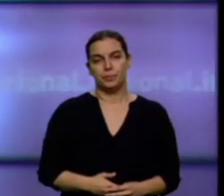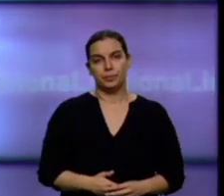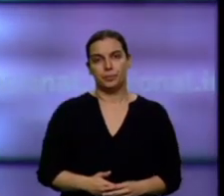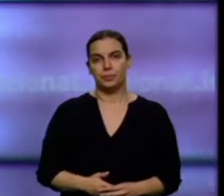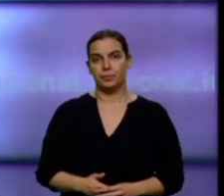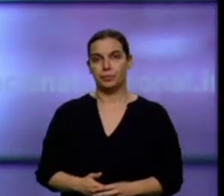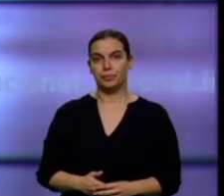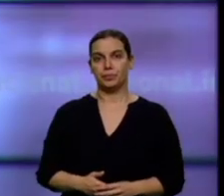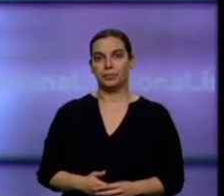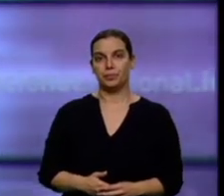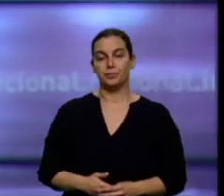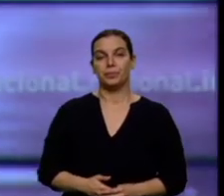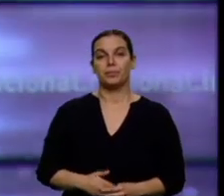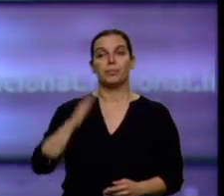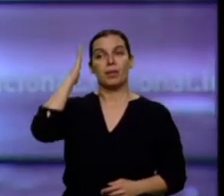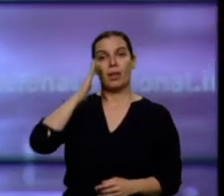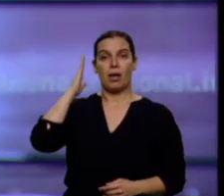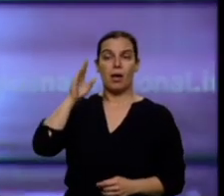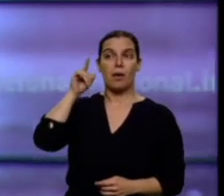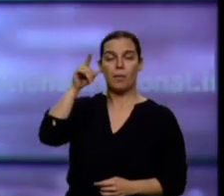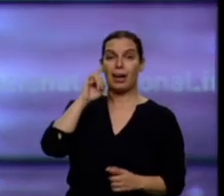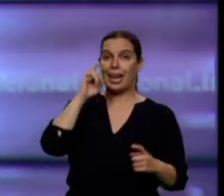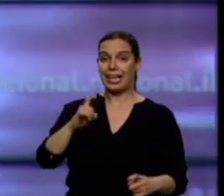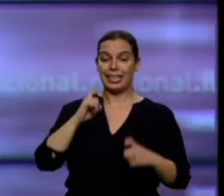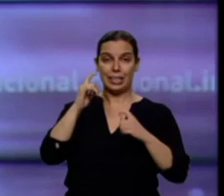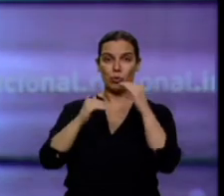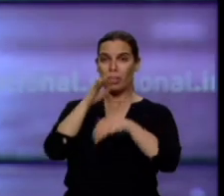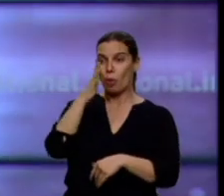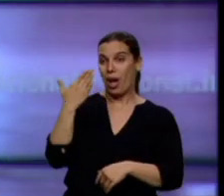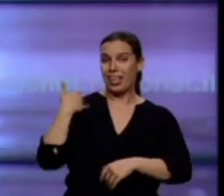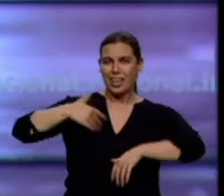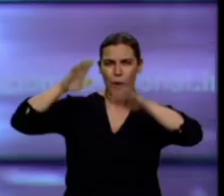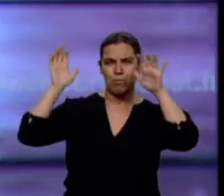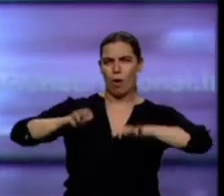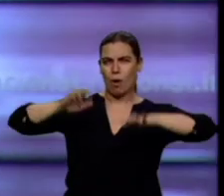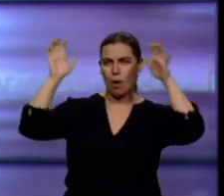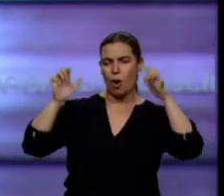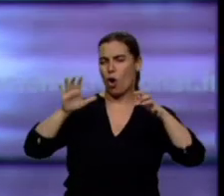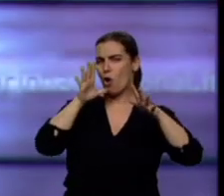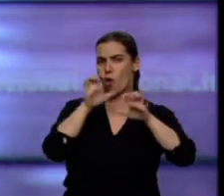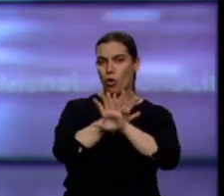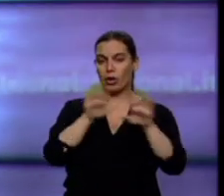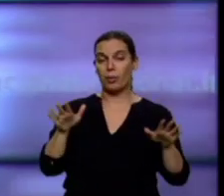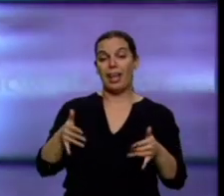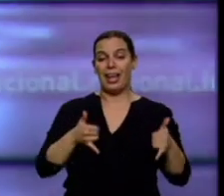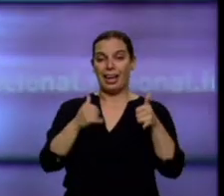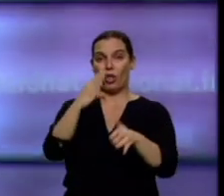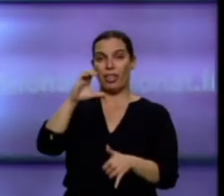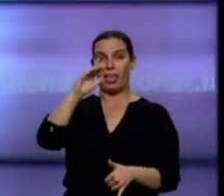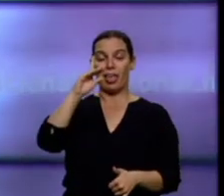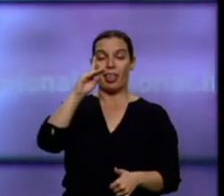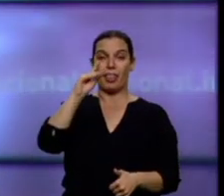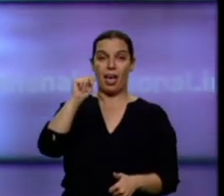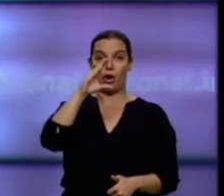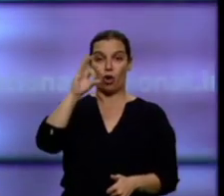En Navarra tratan de superar el caos que dejó el agua a su paso por varias poblaciones. El río Zidacos experimentó una crecida enorme que dejó